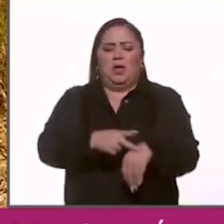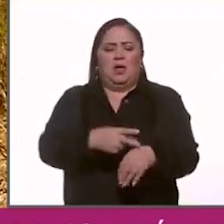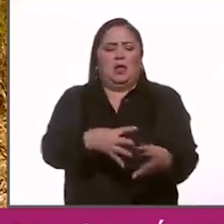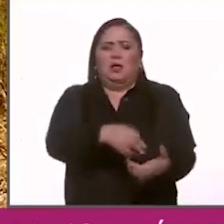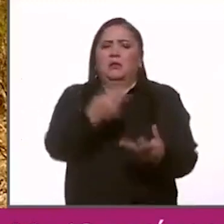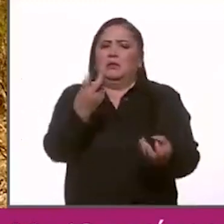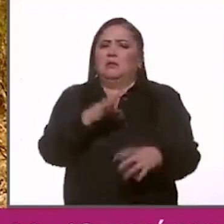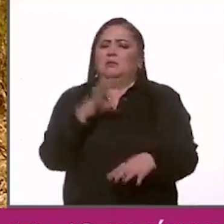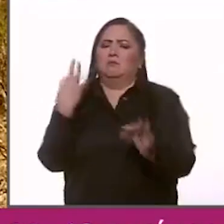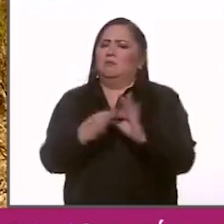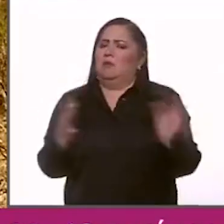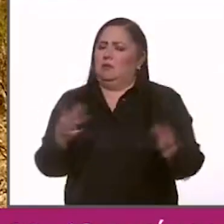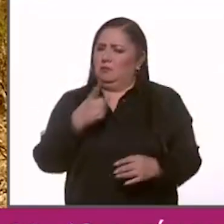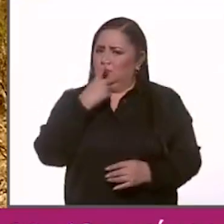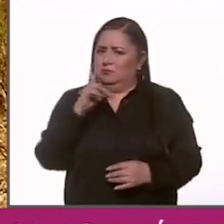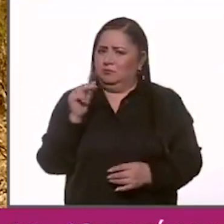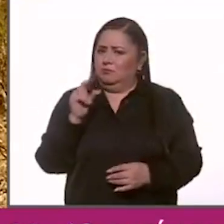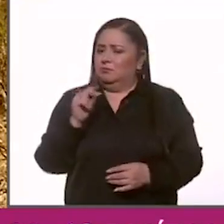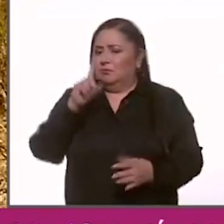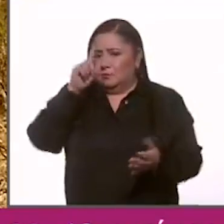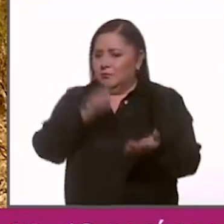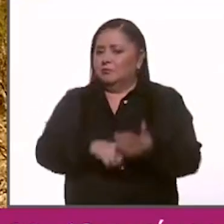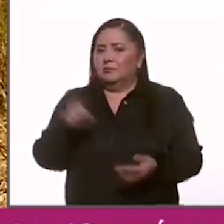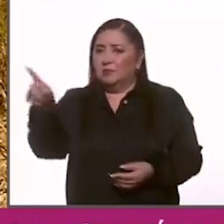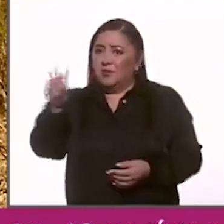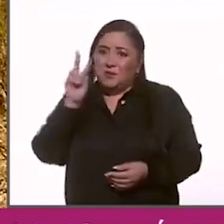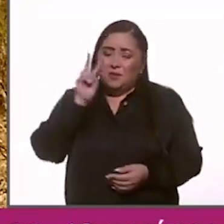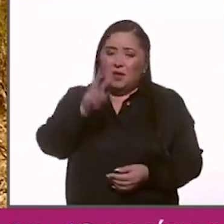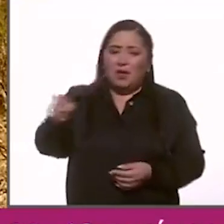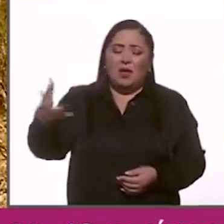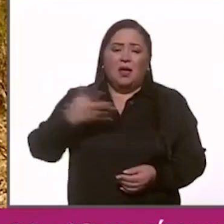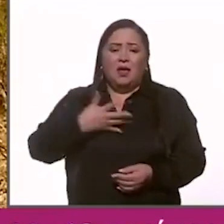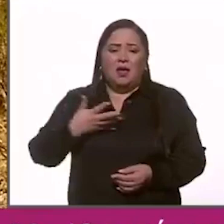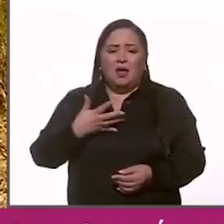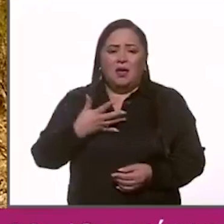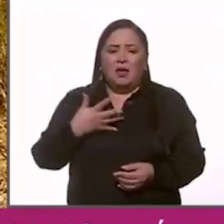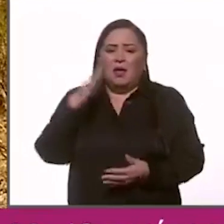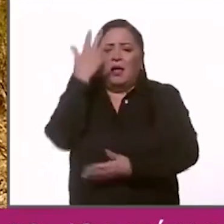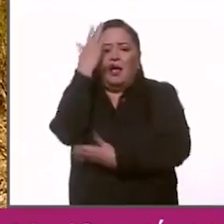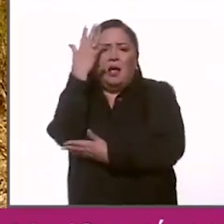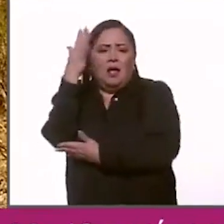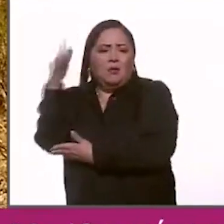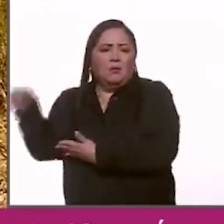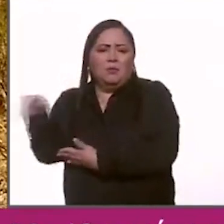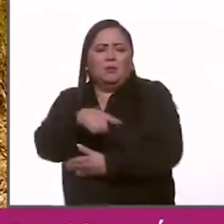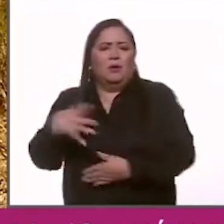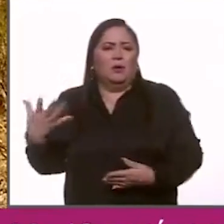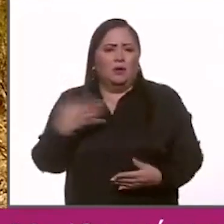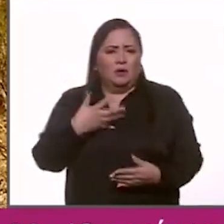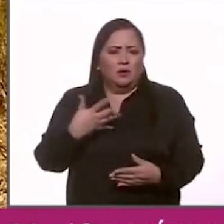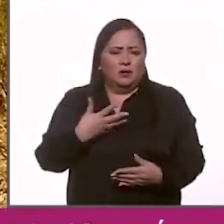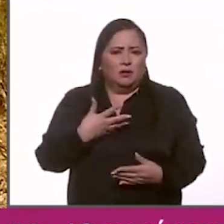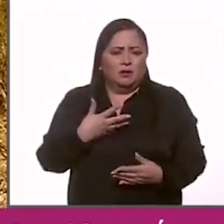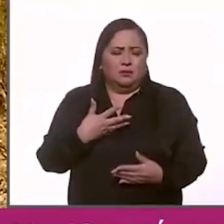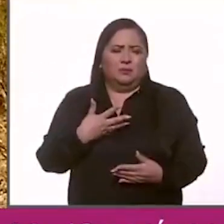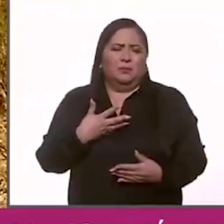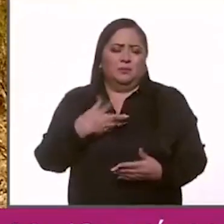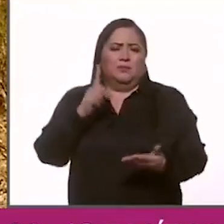arena y es todo. Y pues sin embargo, pues si vemos aquí, pues ahí están los árboles que da, que la misma